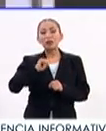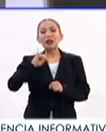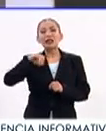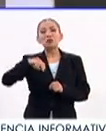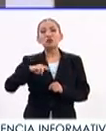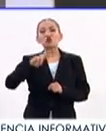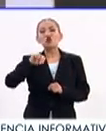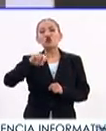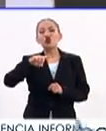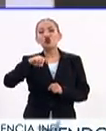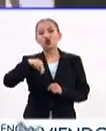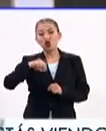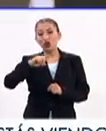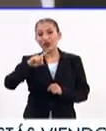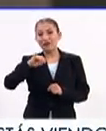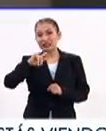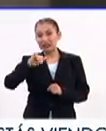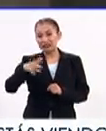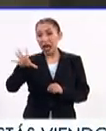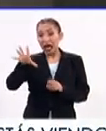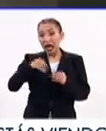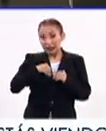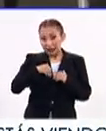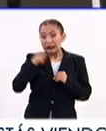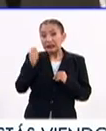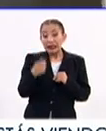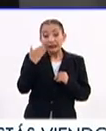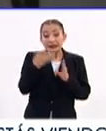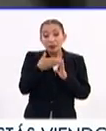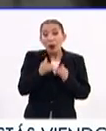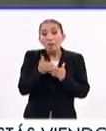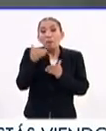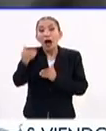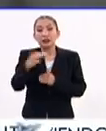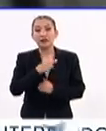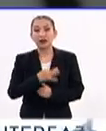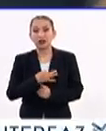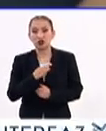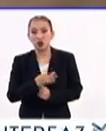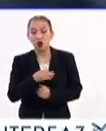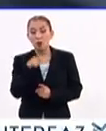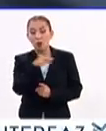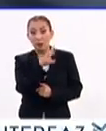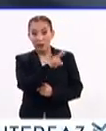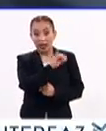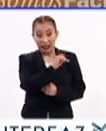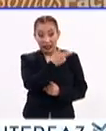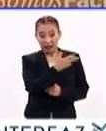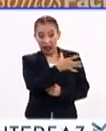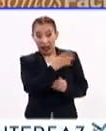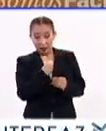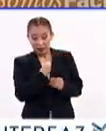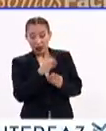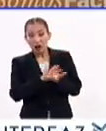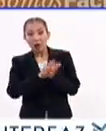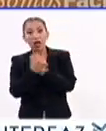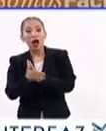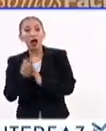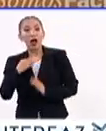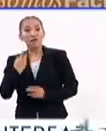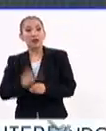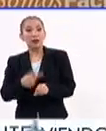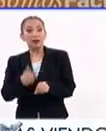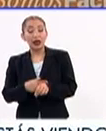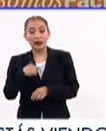inmunodeficiencia adquirida, quiere decir que es la etapa avanzada de la infección causada por el VIH. Y alguien con